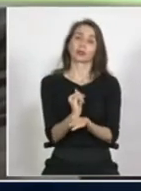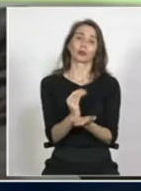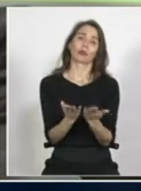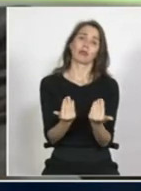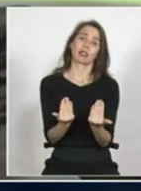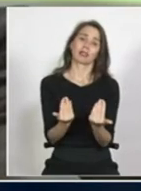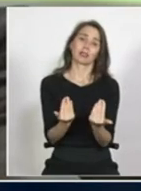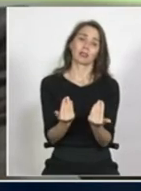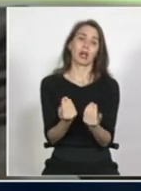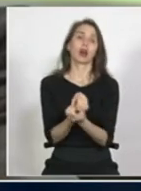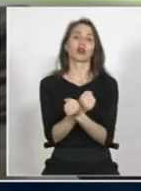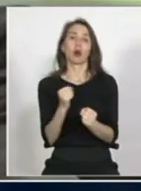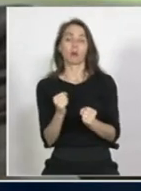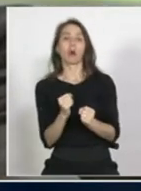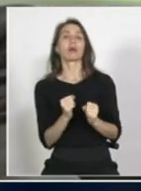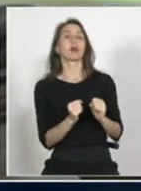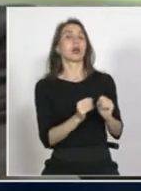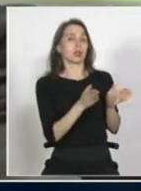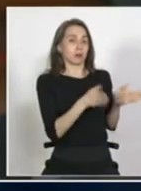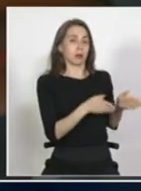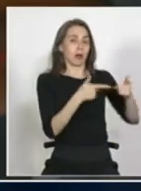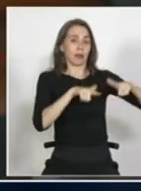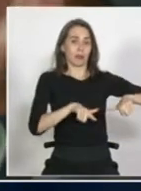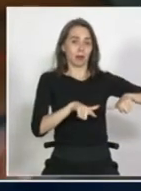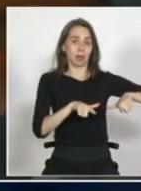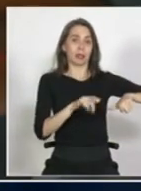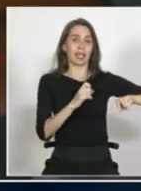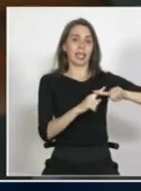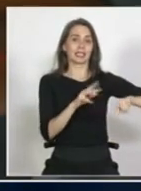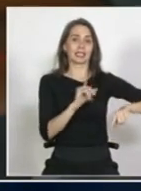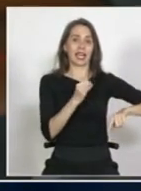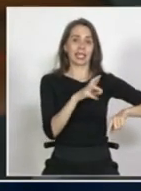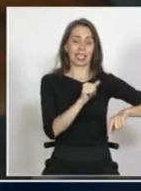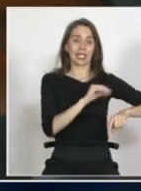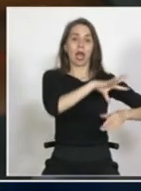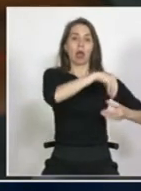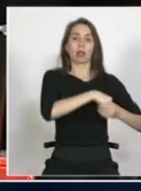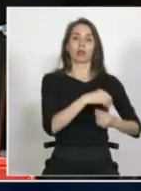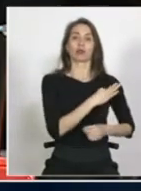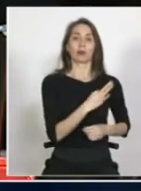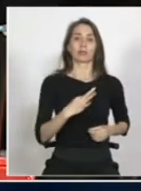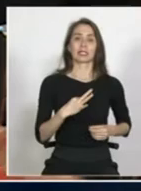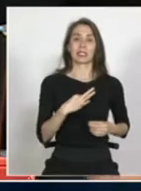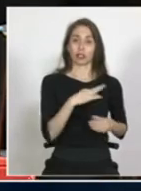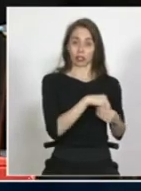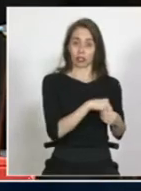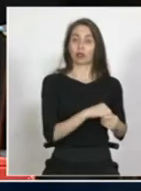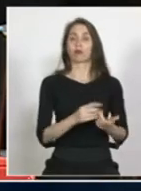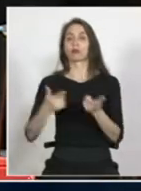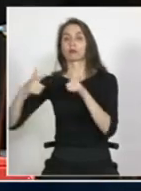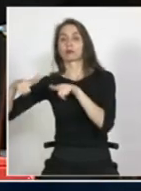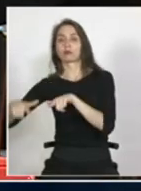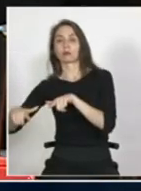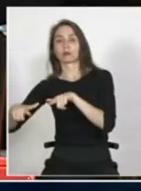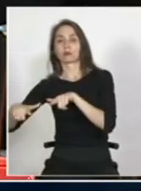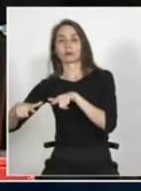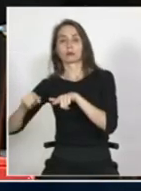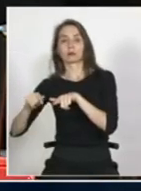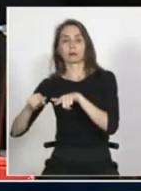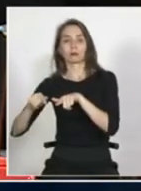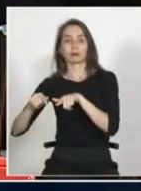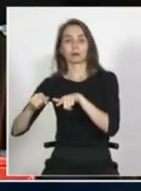porque no podemos tener por un lado a Extranjería o al DEN, al alero del Ministerio de Interior. Por el otro lado, ¿cierto?, lo buena